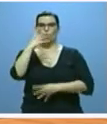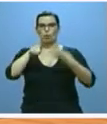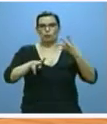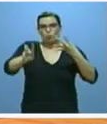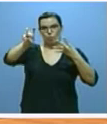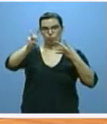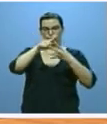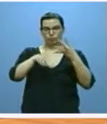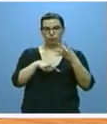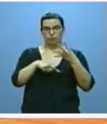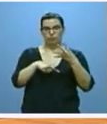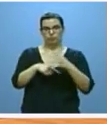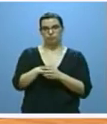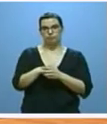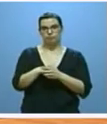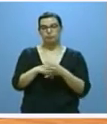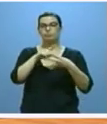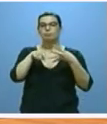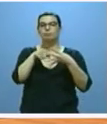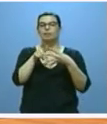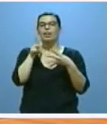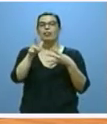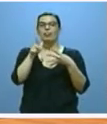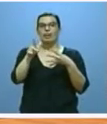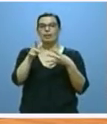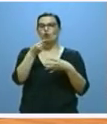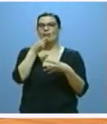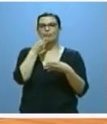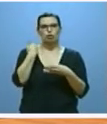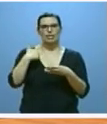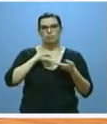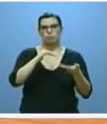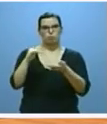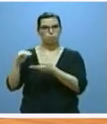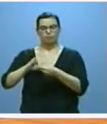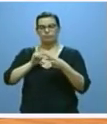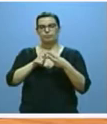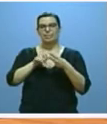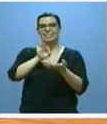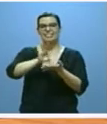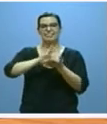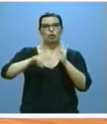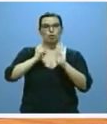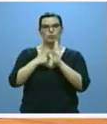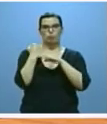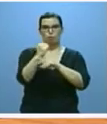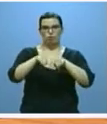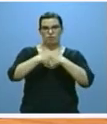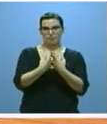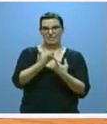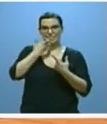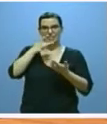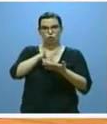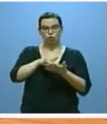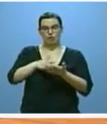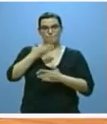adquiriendo tal condición el servicio de provisión inmediata de alimentos, el servicio integral de apoyo a las familias en riesgo